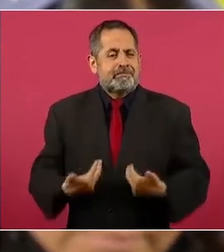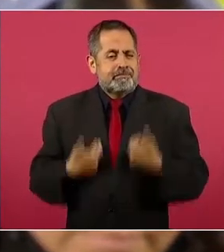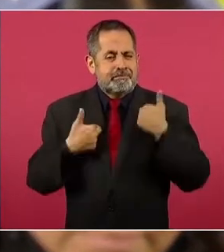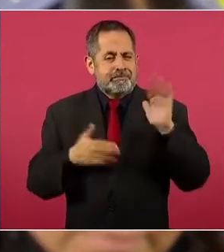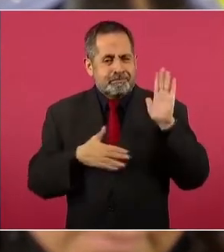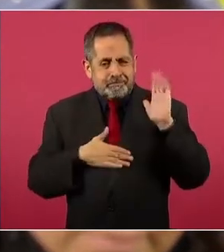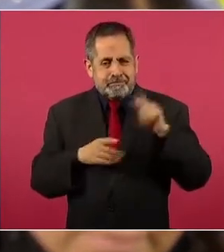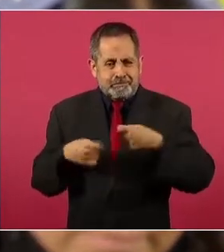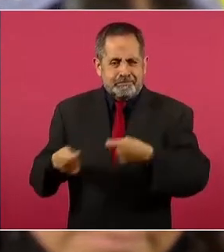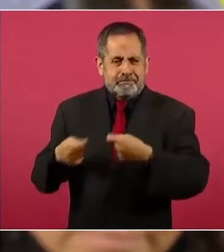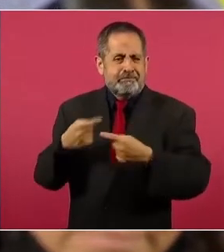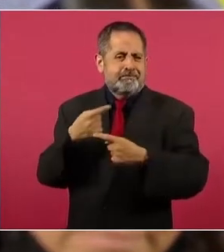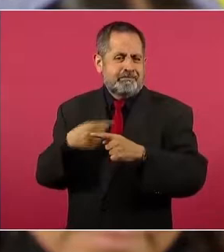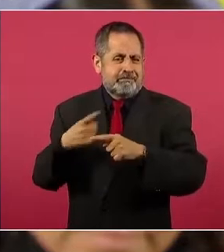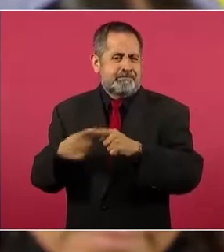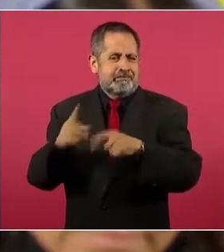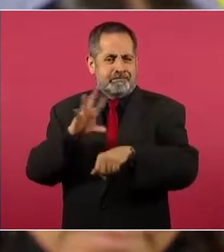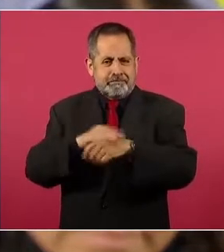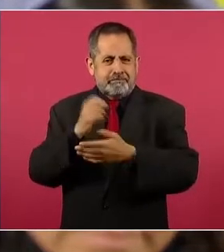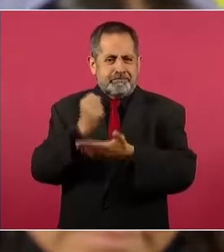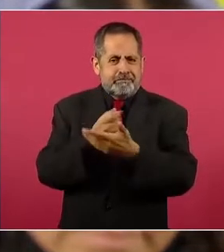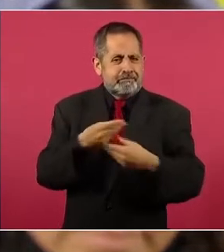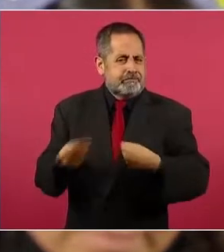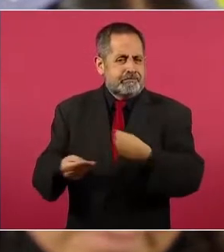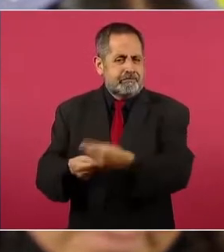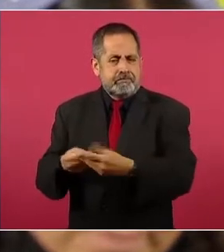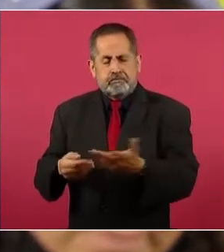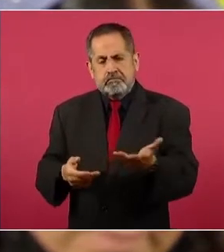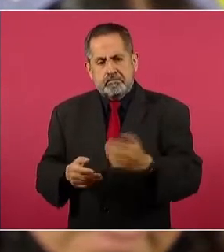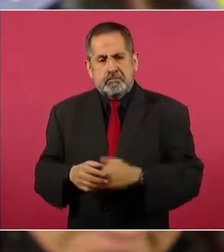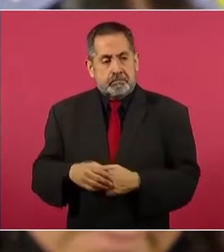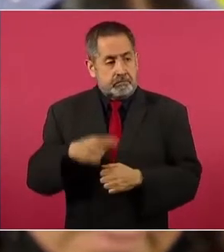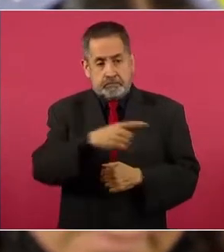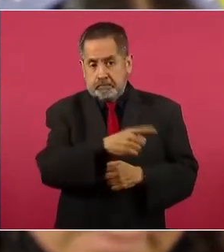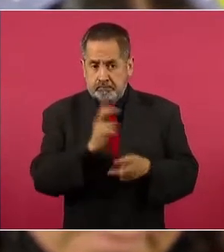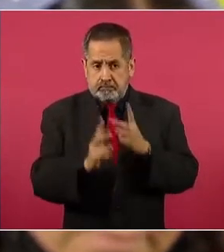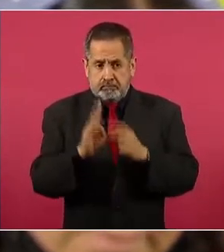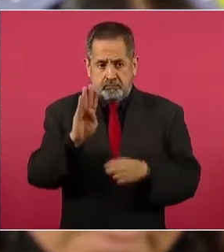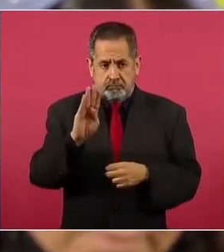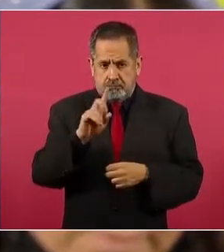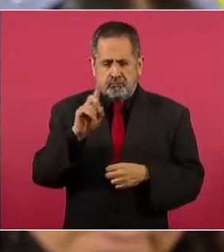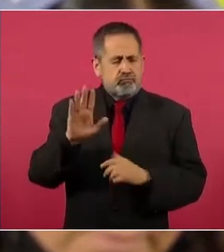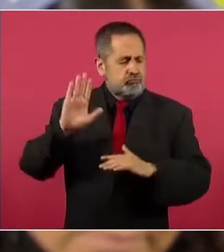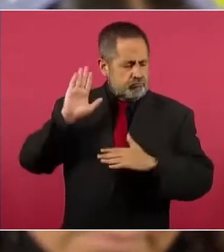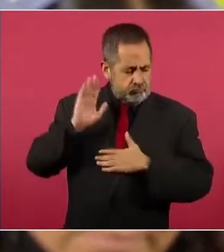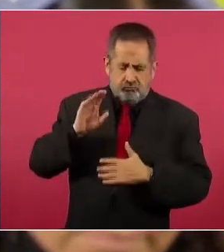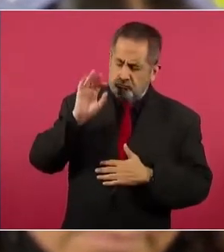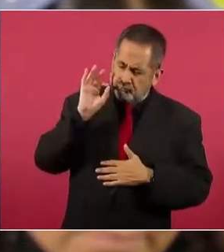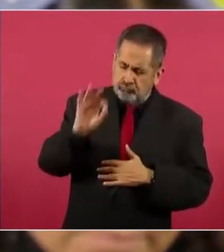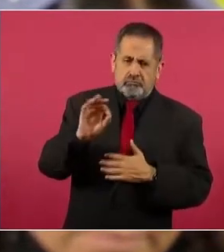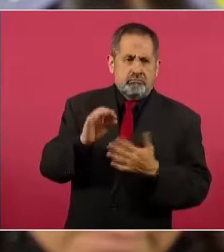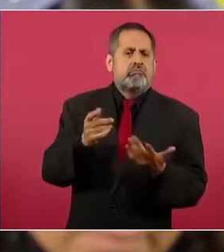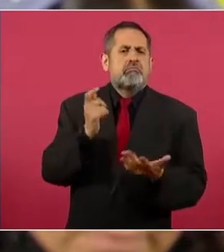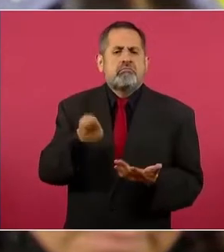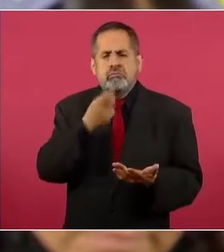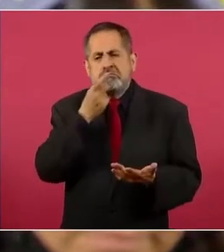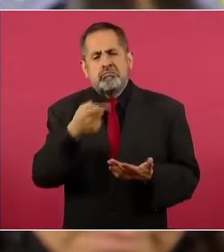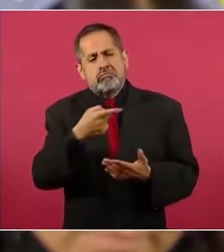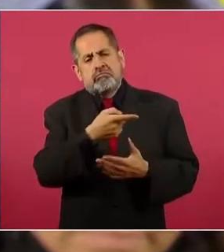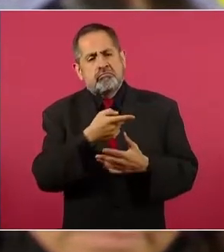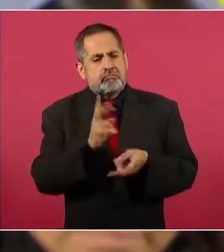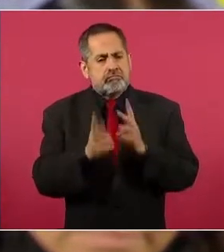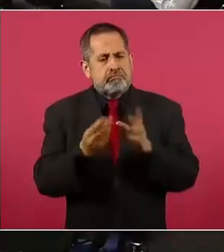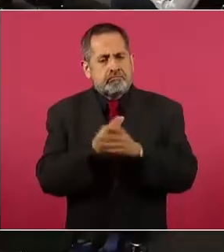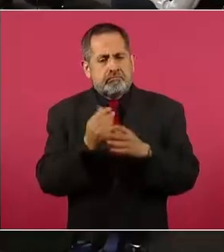que hablar de la regularización de migrantes que viven allá. ¿Hubo algún compromiso en concreto del presidente Biden ante esta propuesta en sus conversaciones